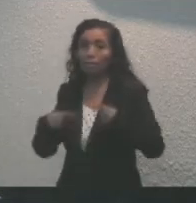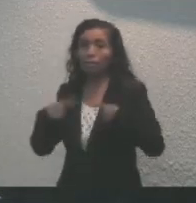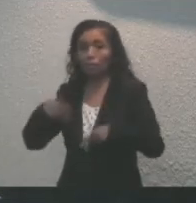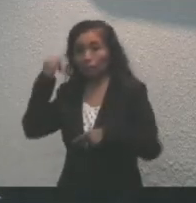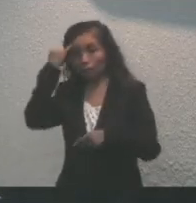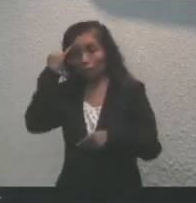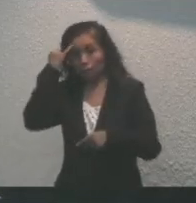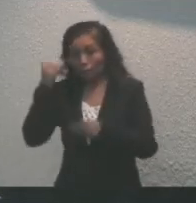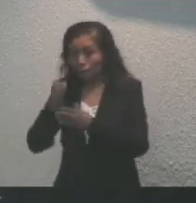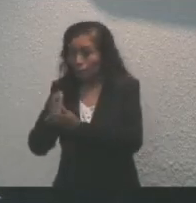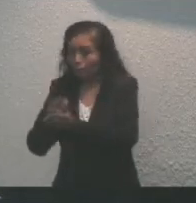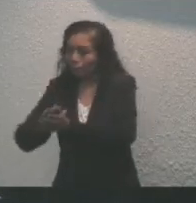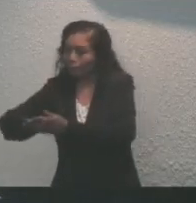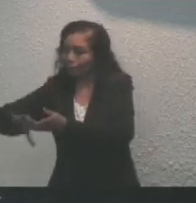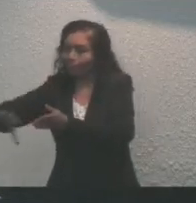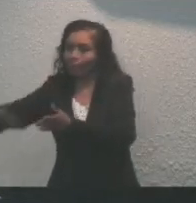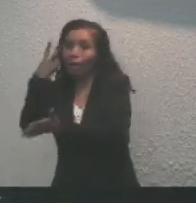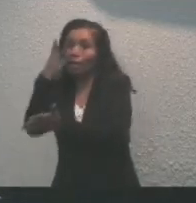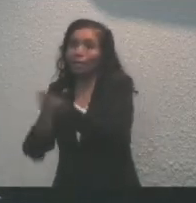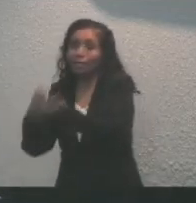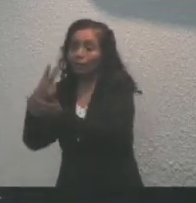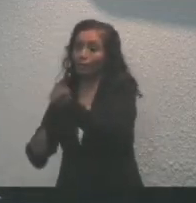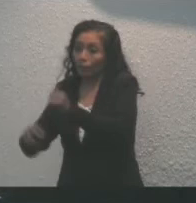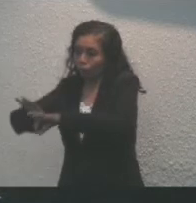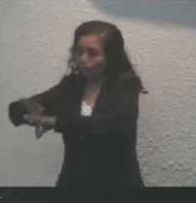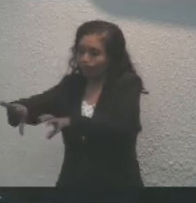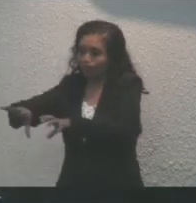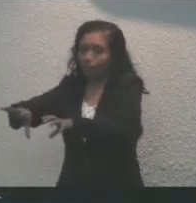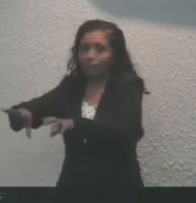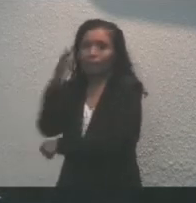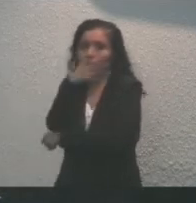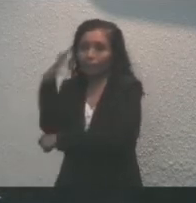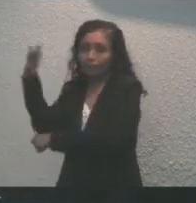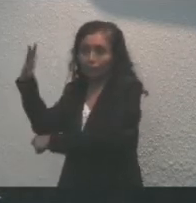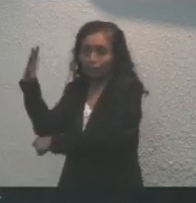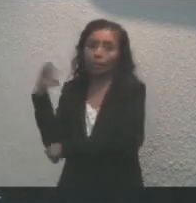a replegarse al centro de la selva de la actual Quintana Roo,